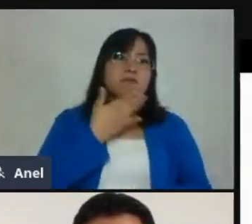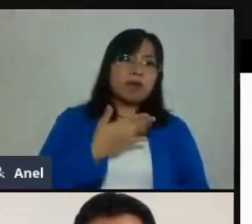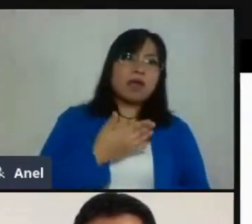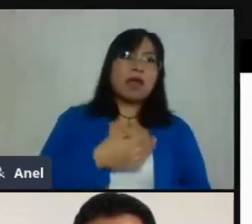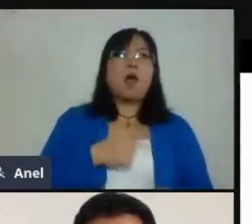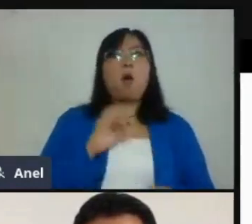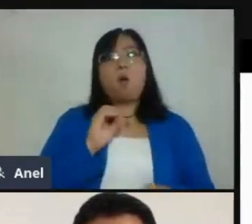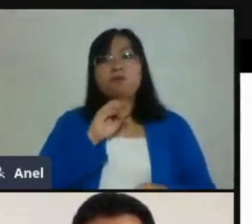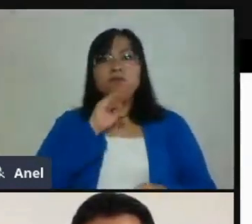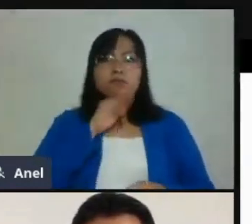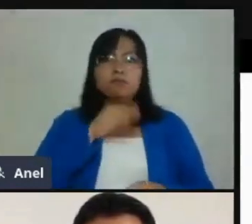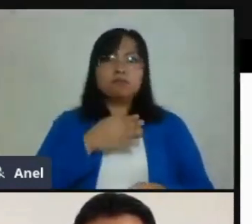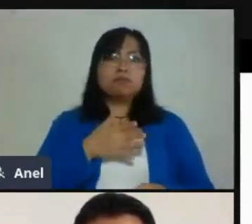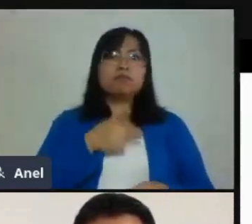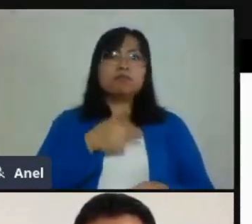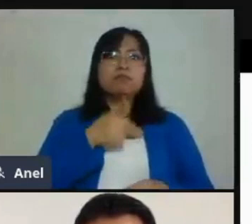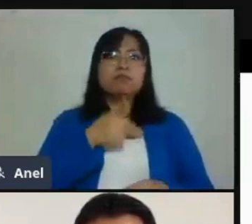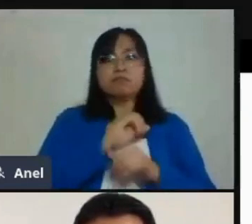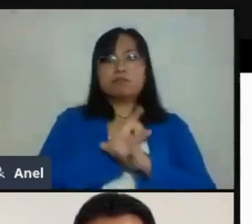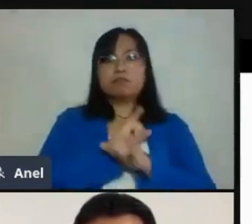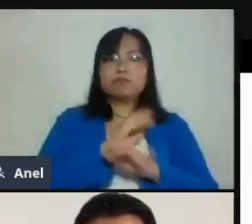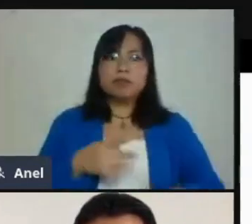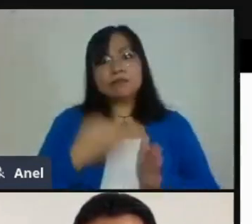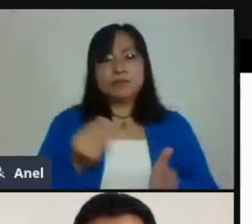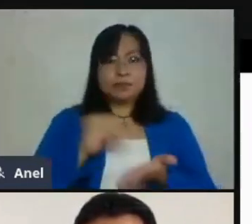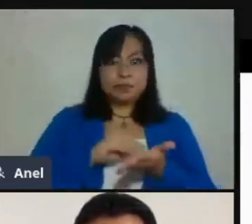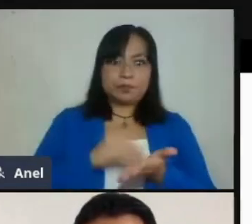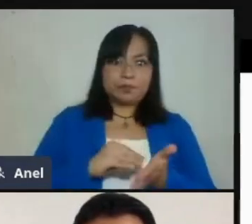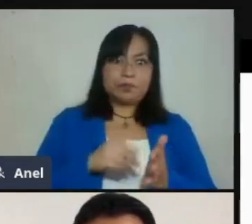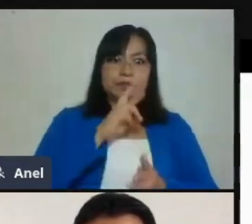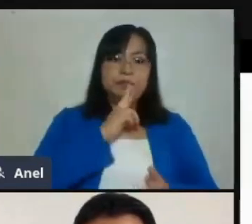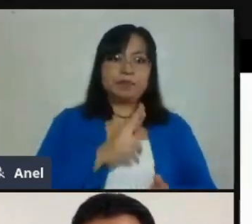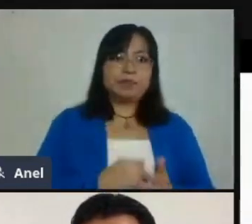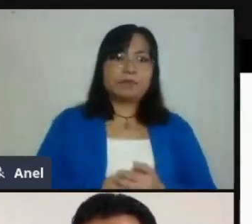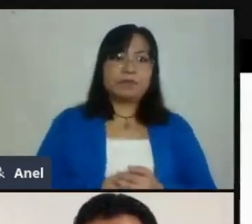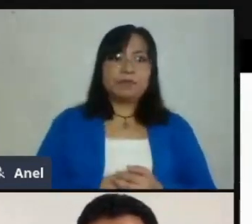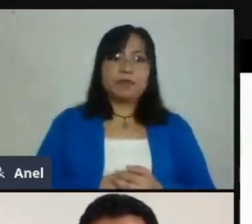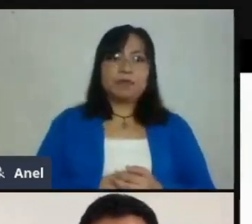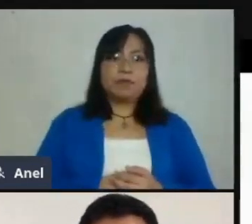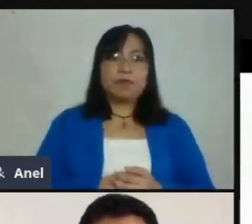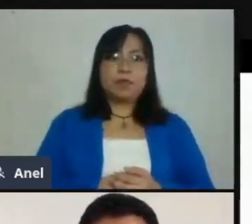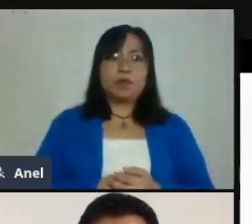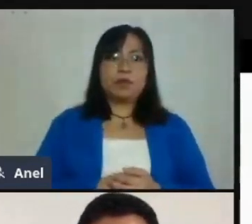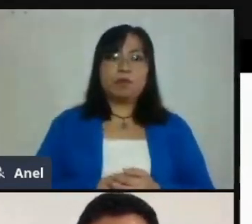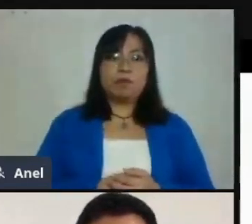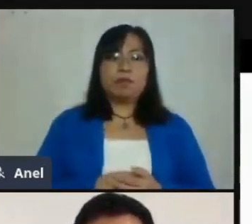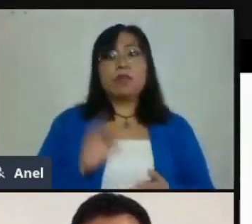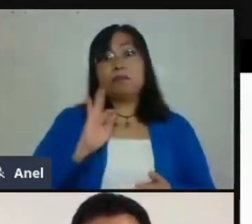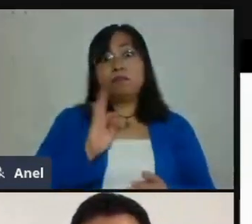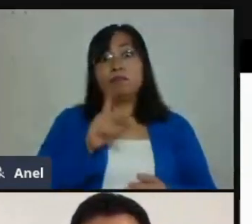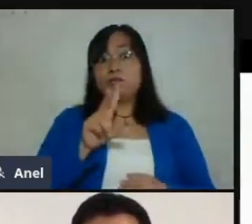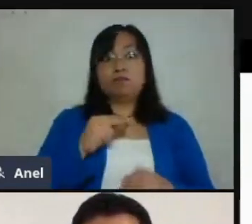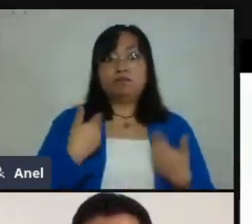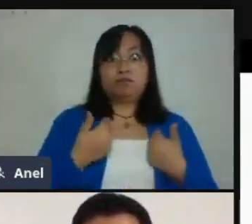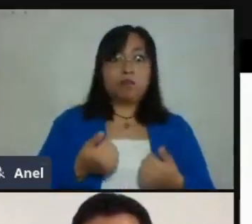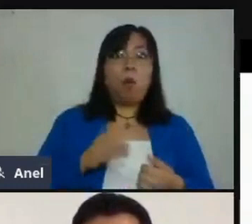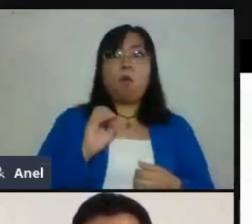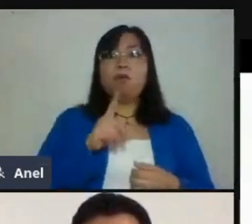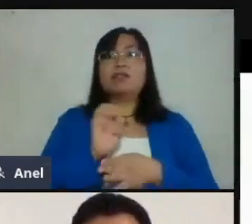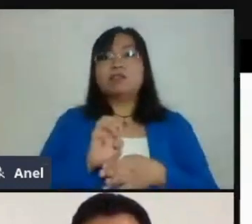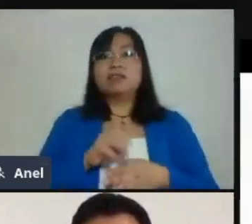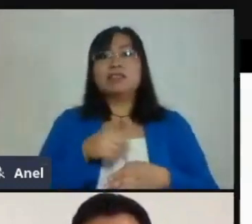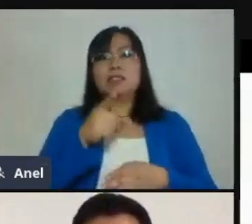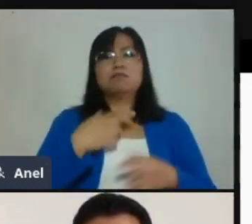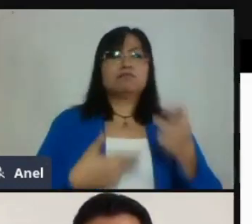videos, si algo que dijo Nay o Fede tal vez no lo grabaron o no lo entendieron muy bien,